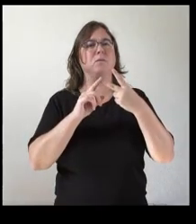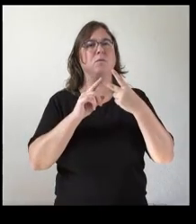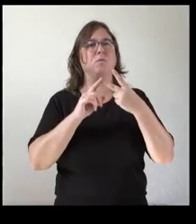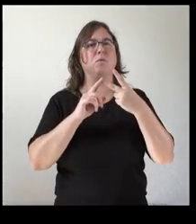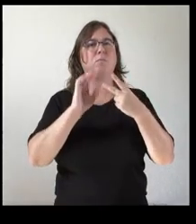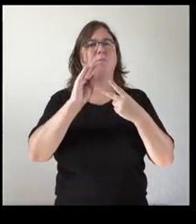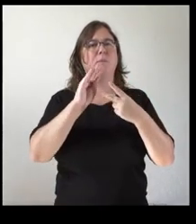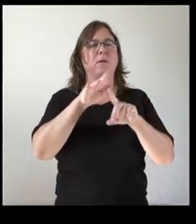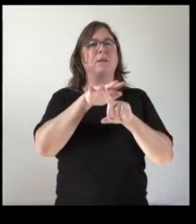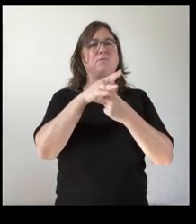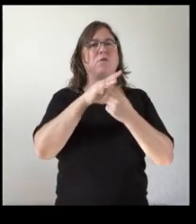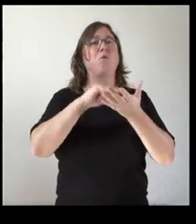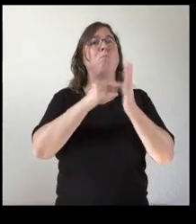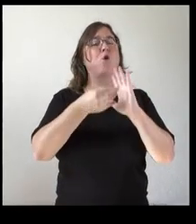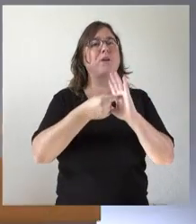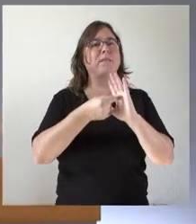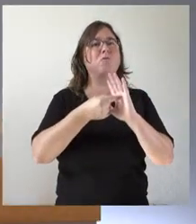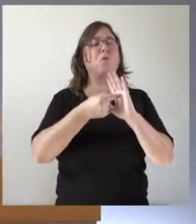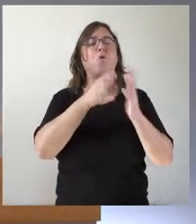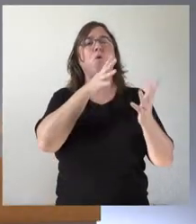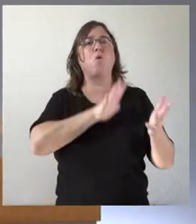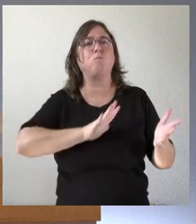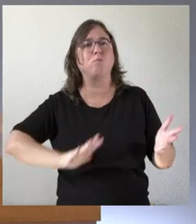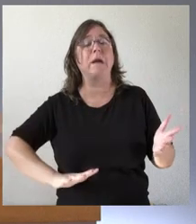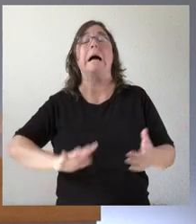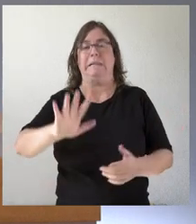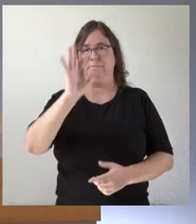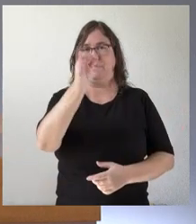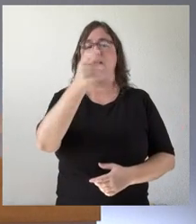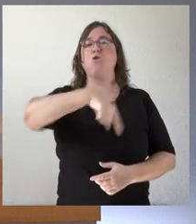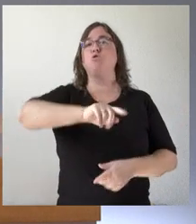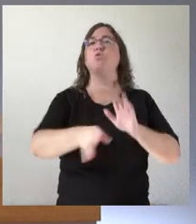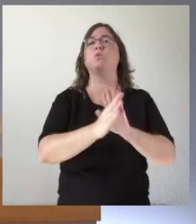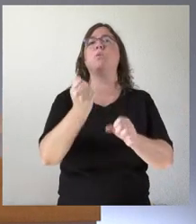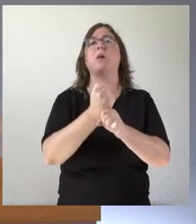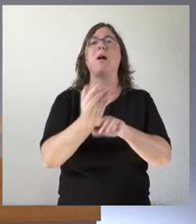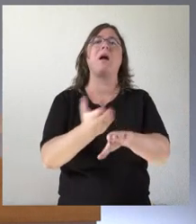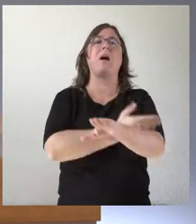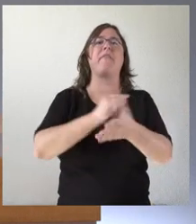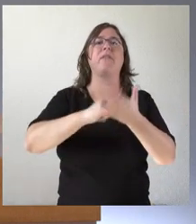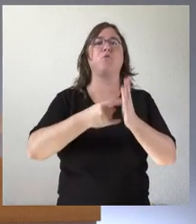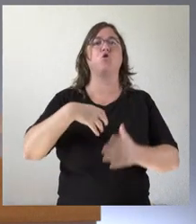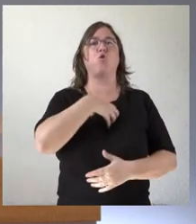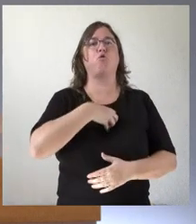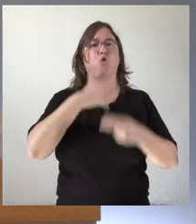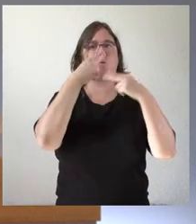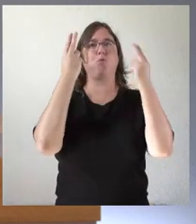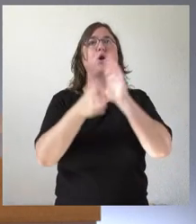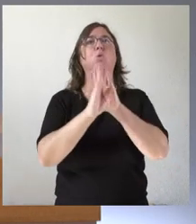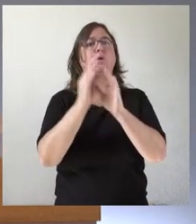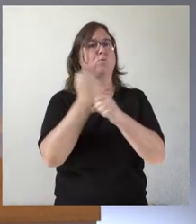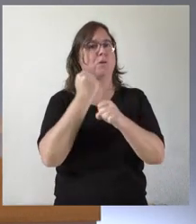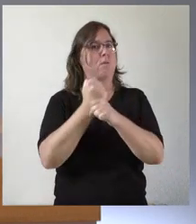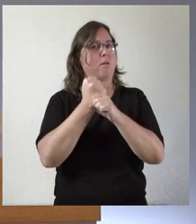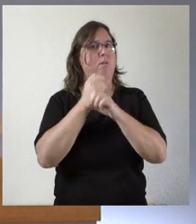está este proyecto mire nosotros seguimos trabajando internamente en el anteproyecto de ley de función pública como lo estamos